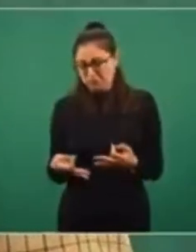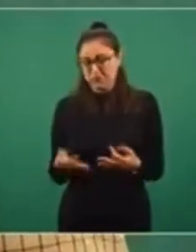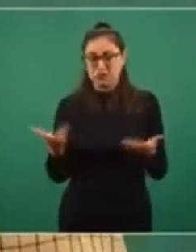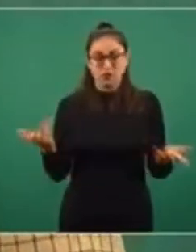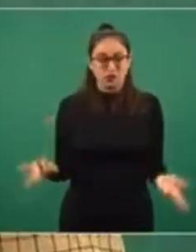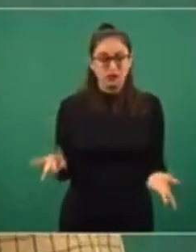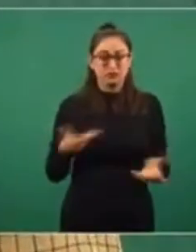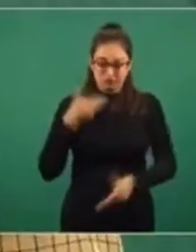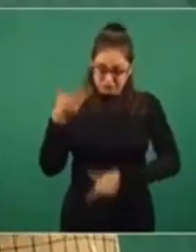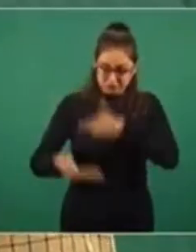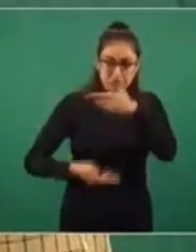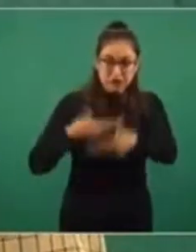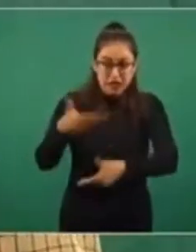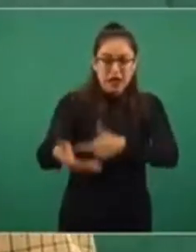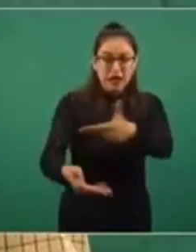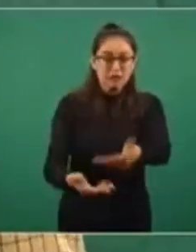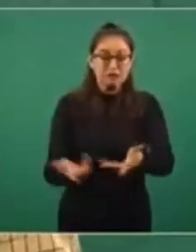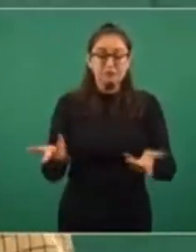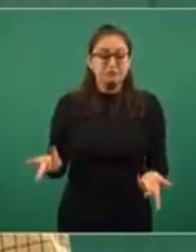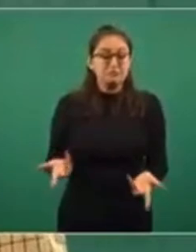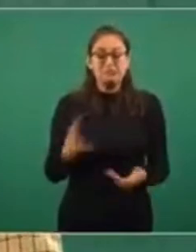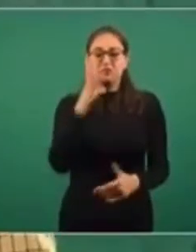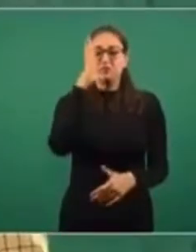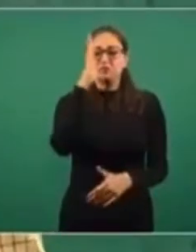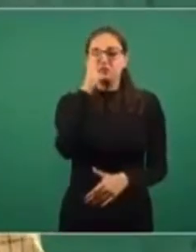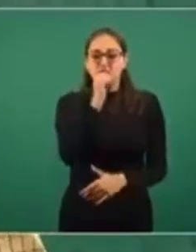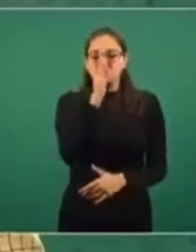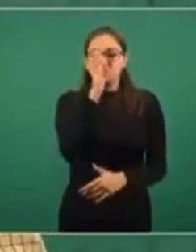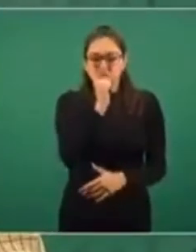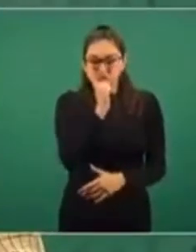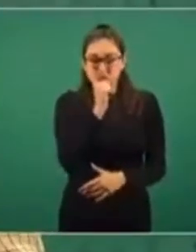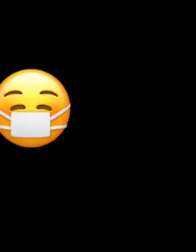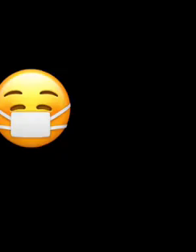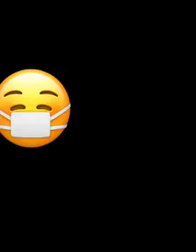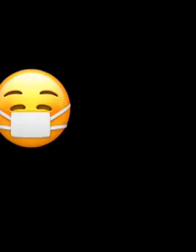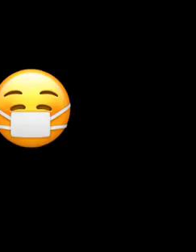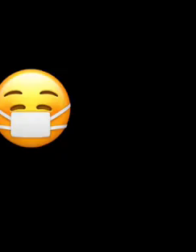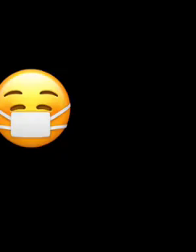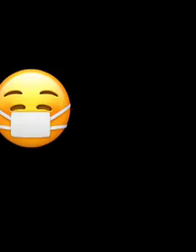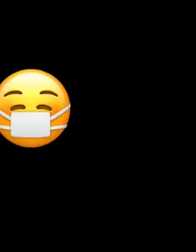impunidad y en la impartición de justicia en este país que tanto se requiere.